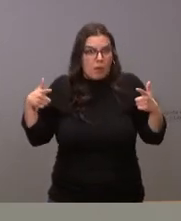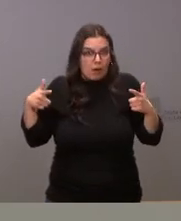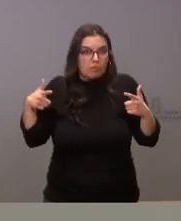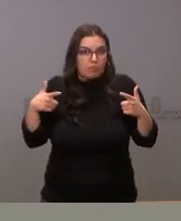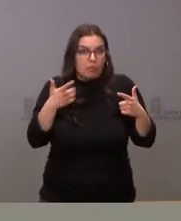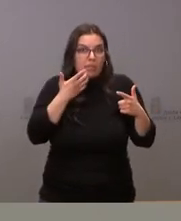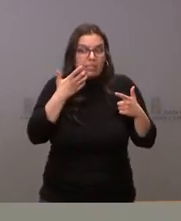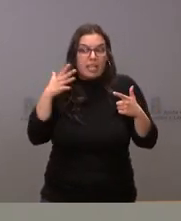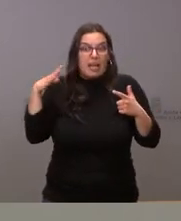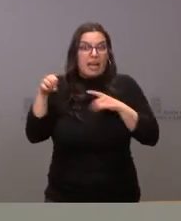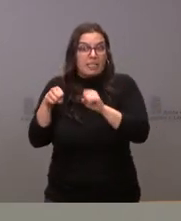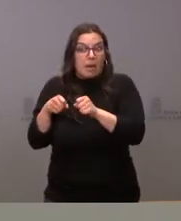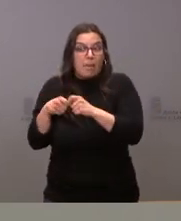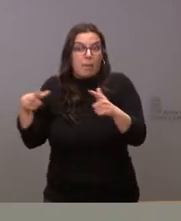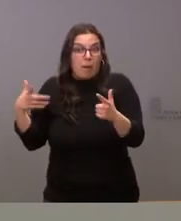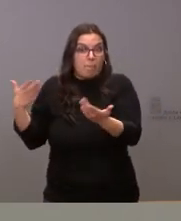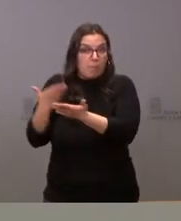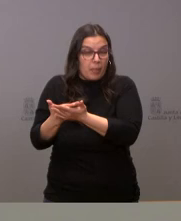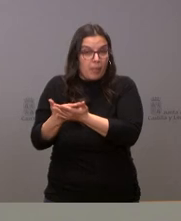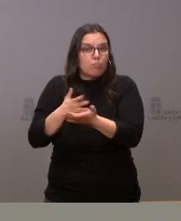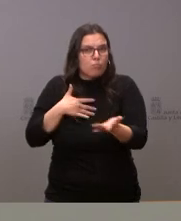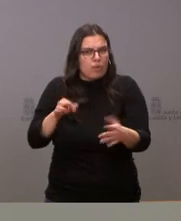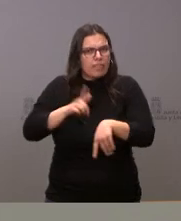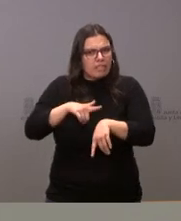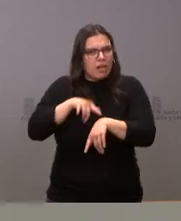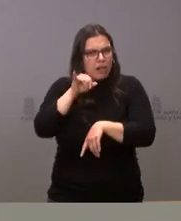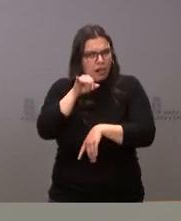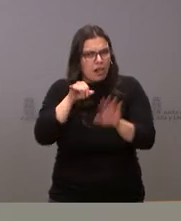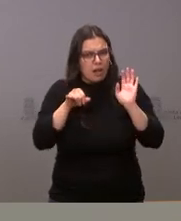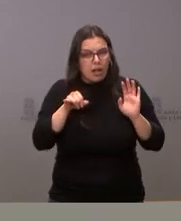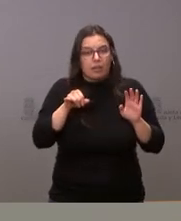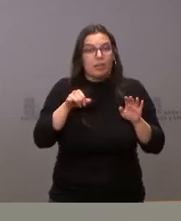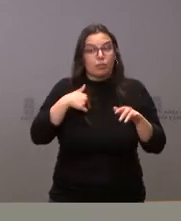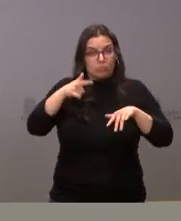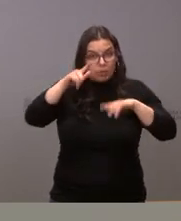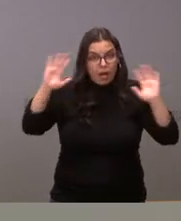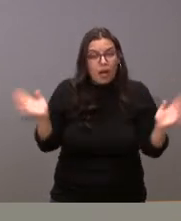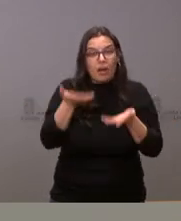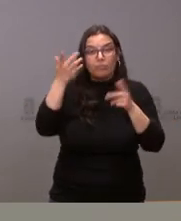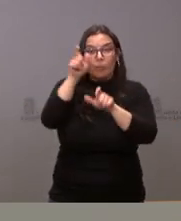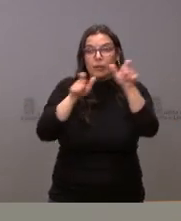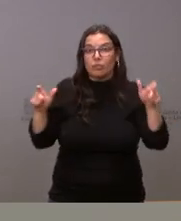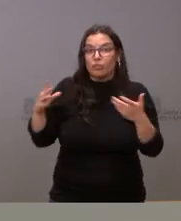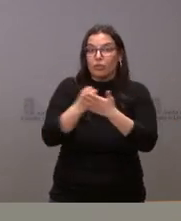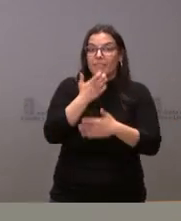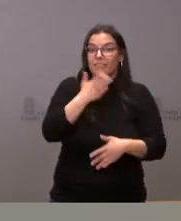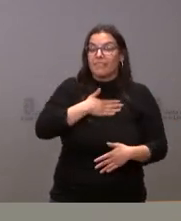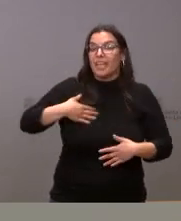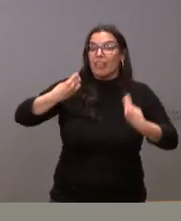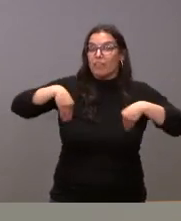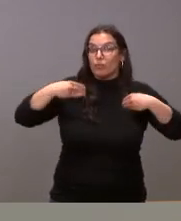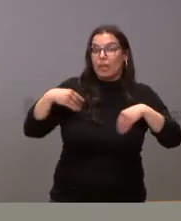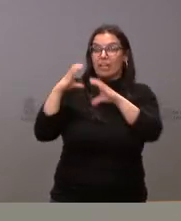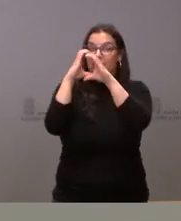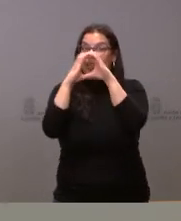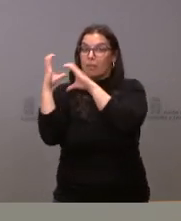hay nuevas reservas, que pudiera haberlas. Todavía estamos a tiempo de ellos y desde aquí animo a todas las personas que quieran disfrutar de nuestra Semana en Castilla